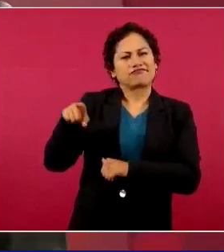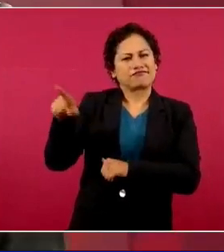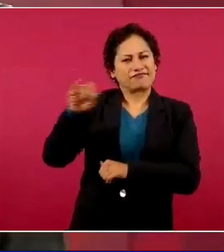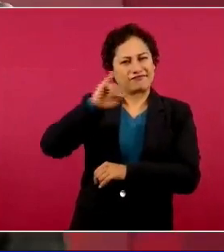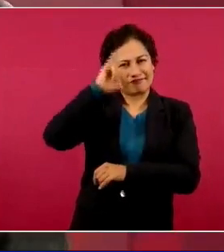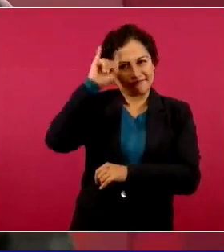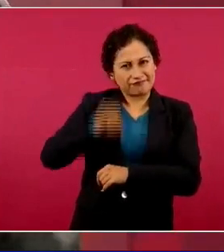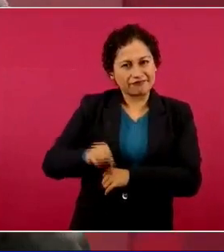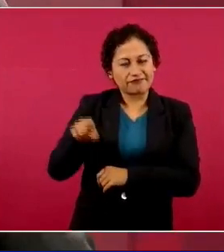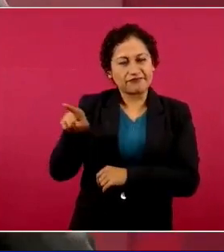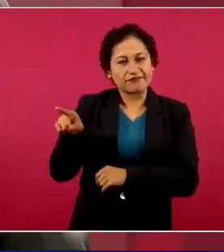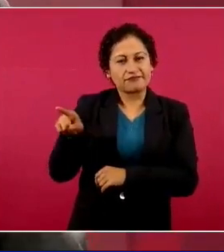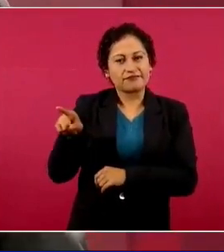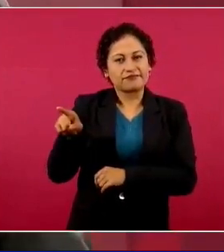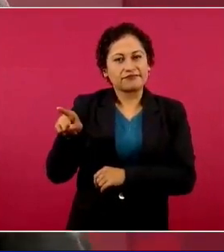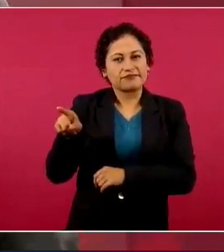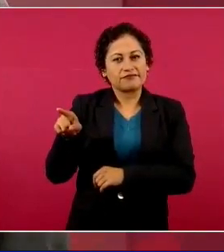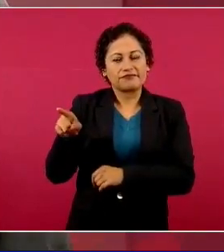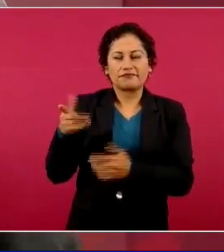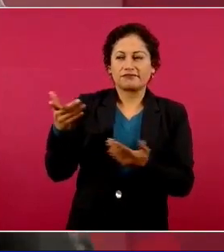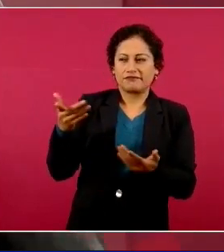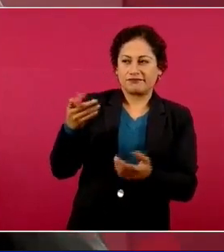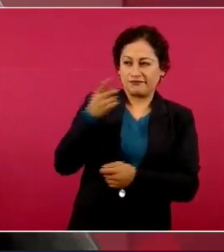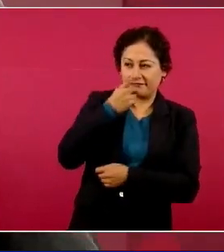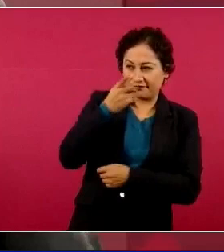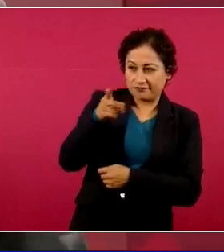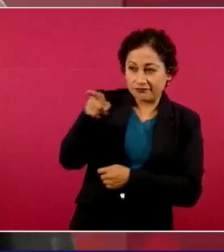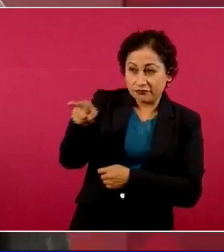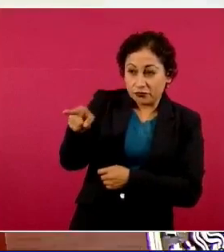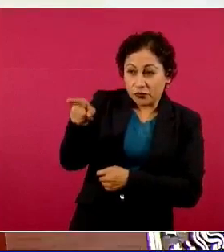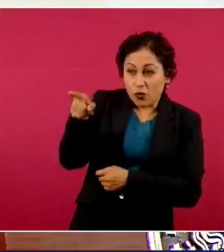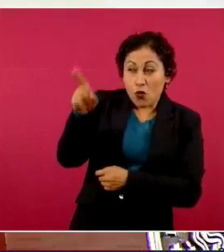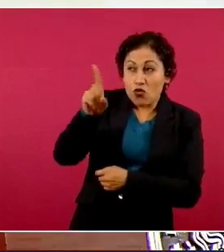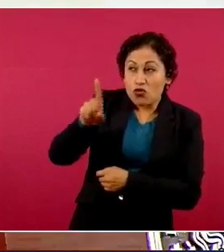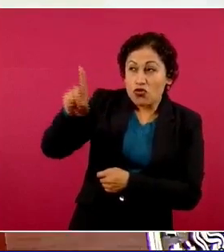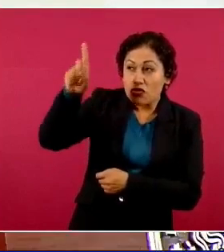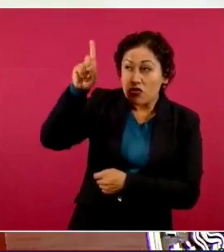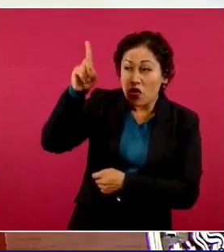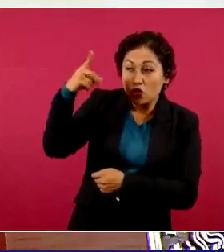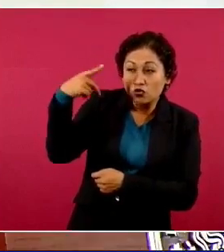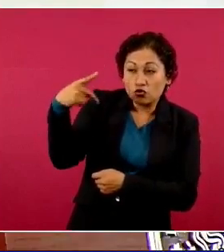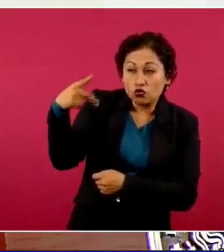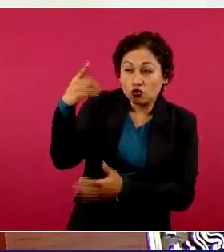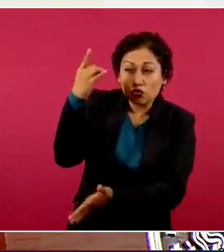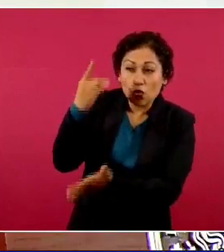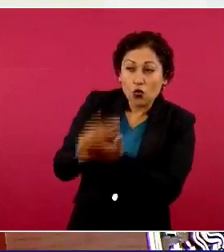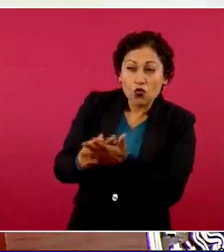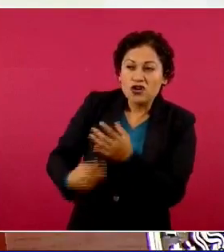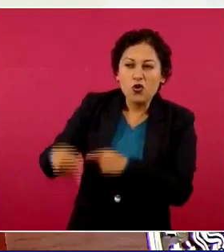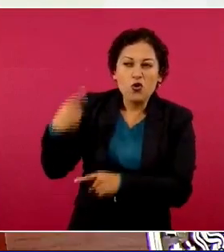su único Dios es el dinero.